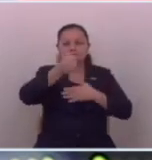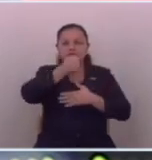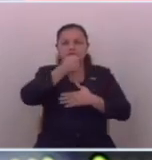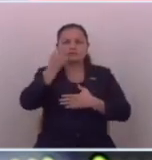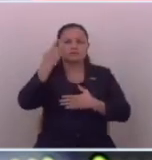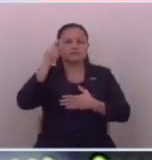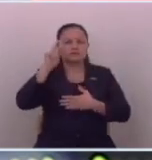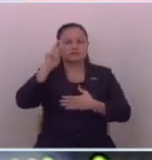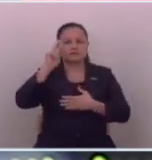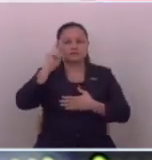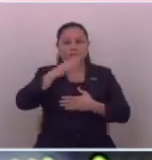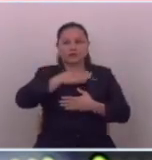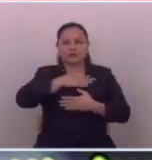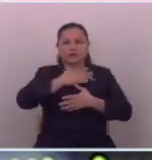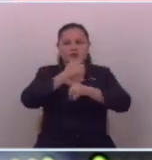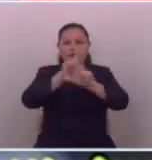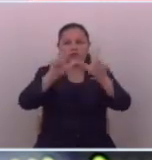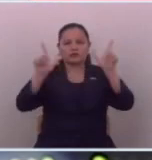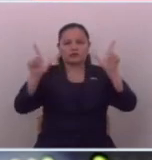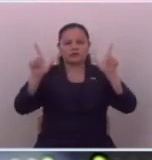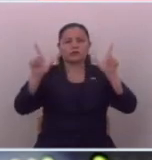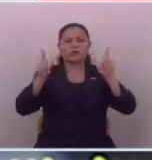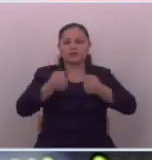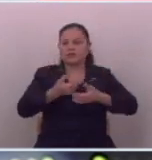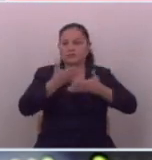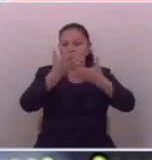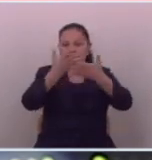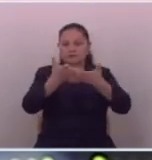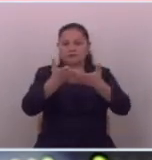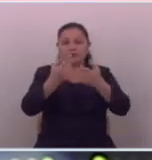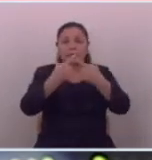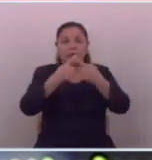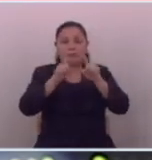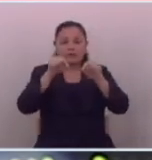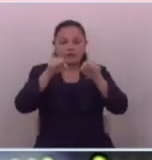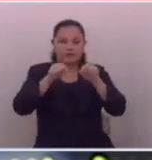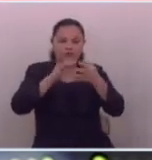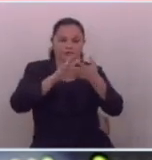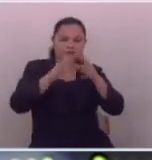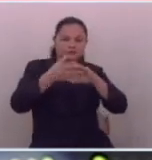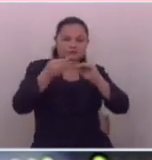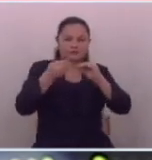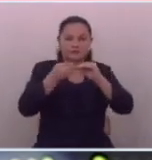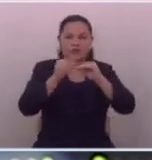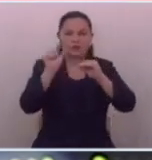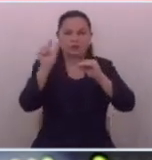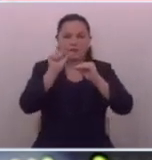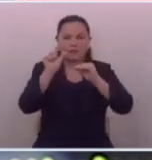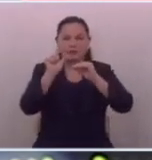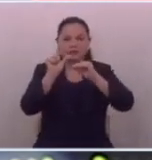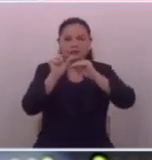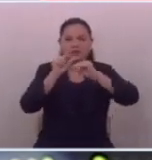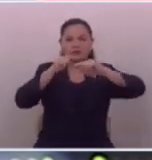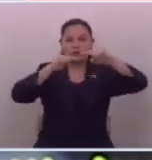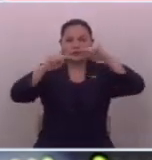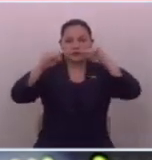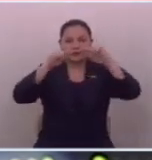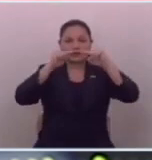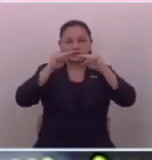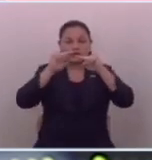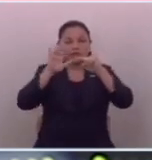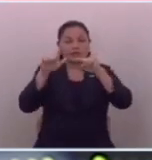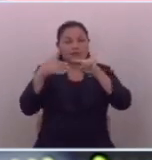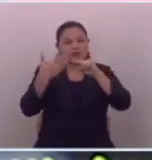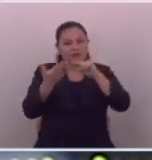implica que uno tenga libertad de hablar pero cuando se habla sin permiso de los patrones después